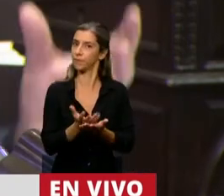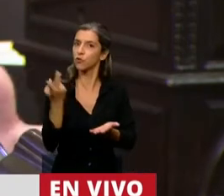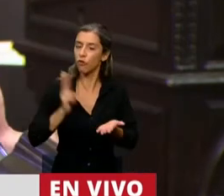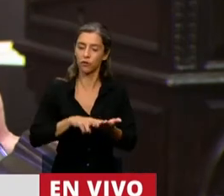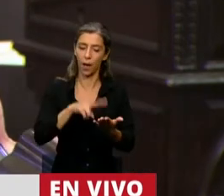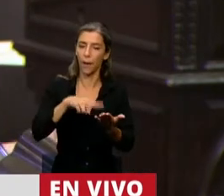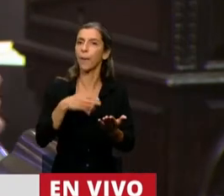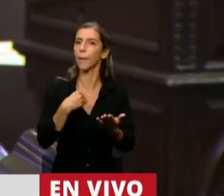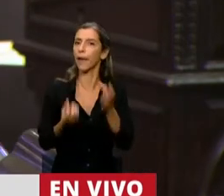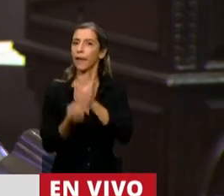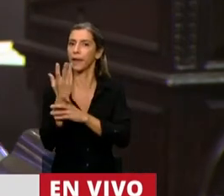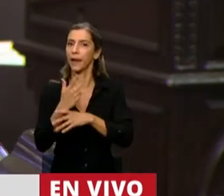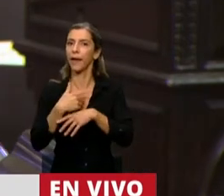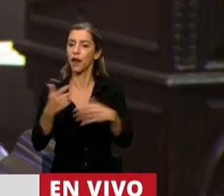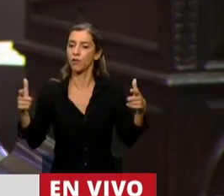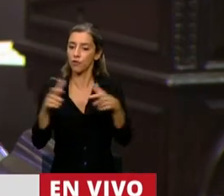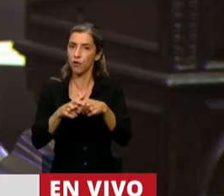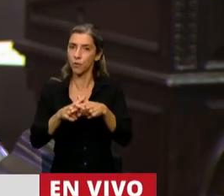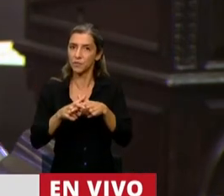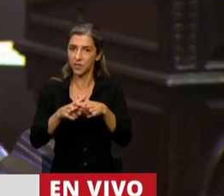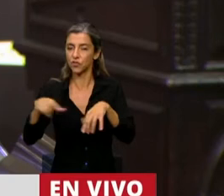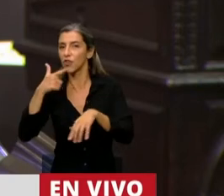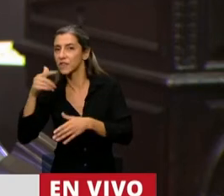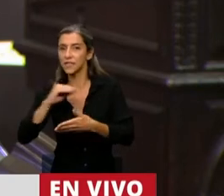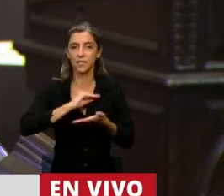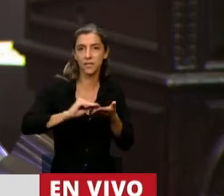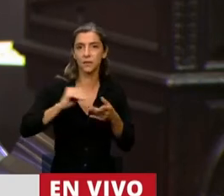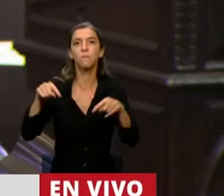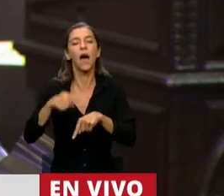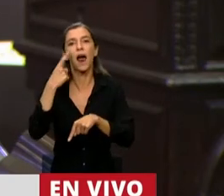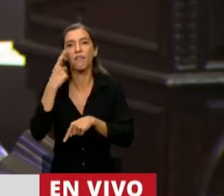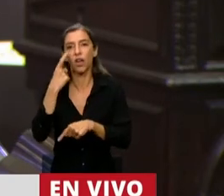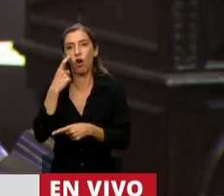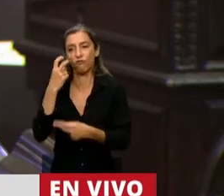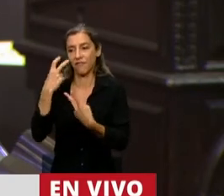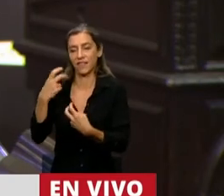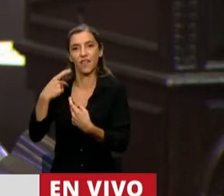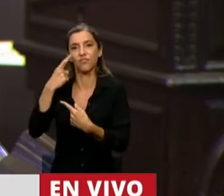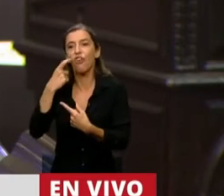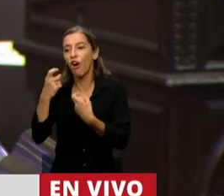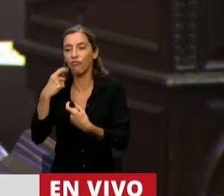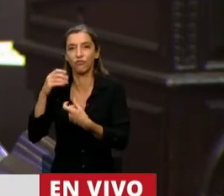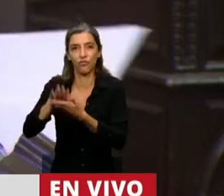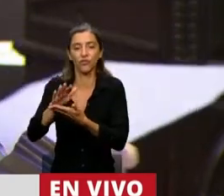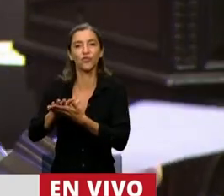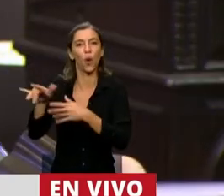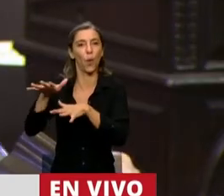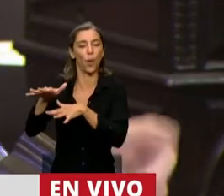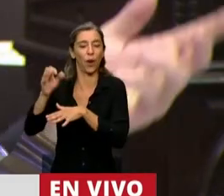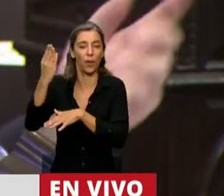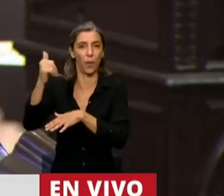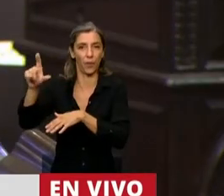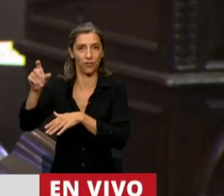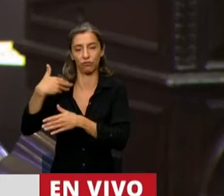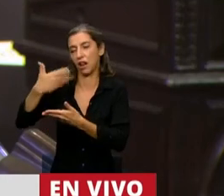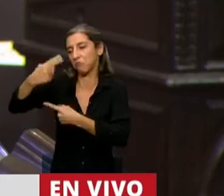una comisión bicameral que vaya haciendo el seguimiento de las acciones del Banco Central de la República Argentina. Esto como